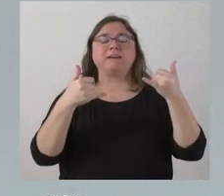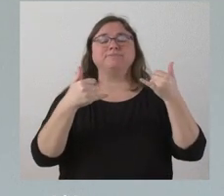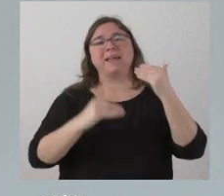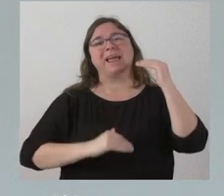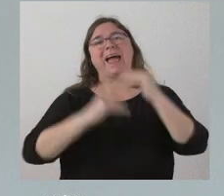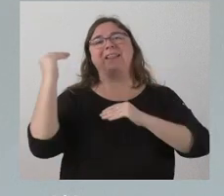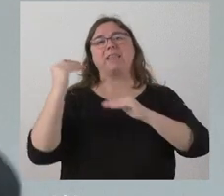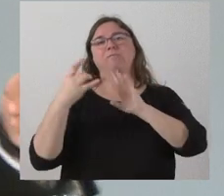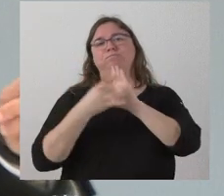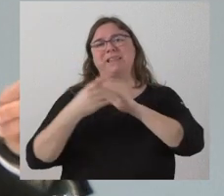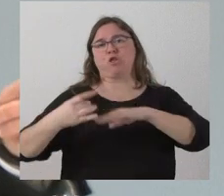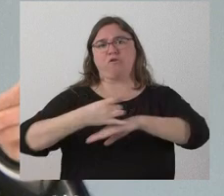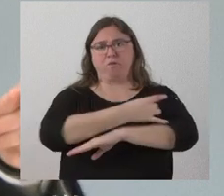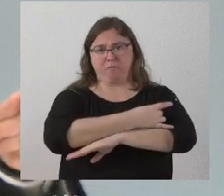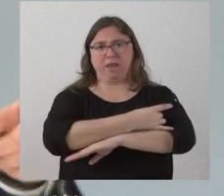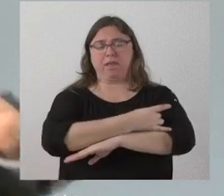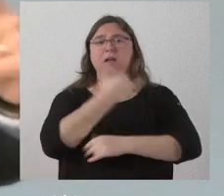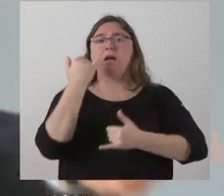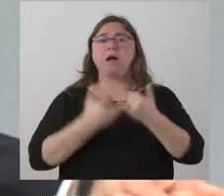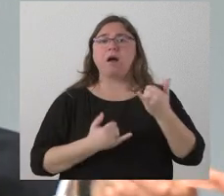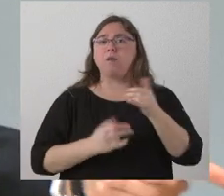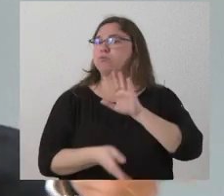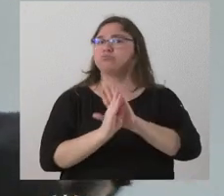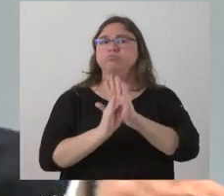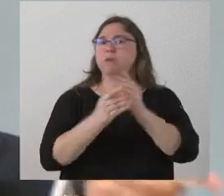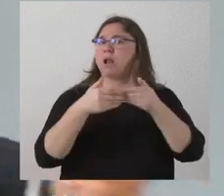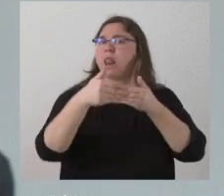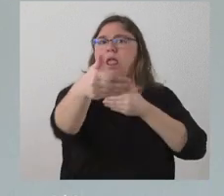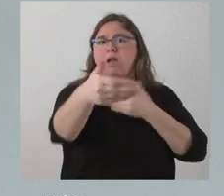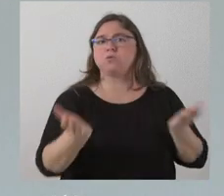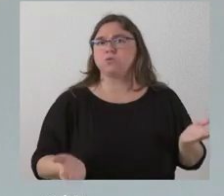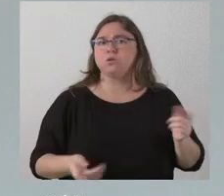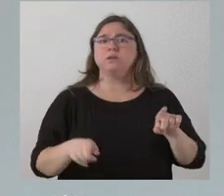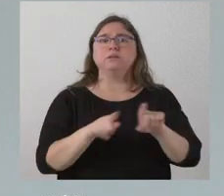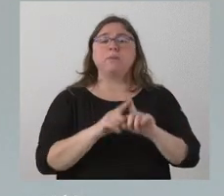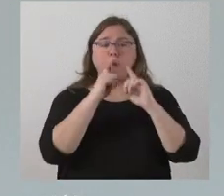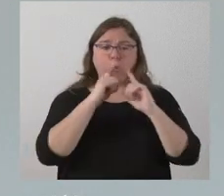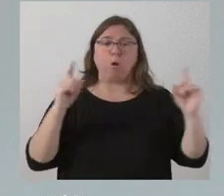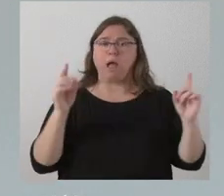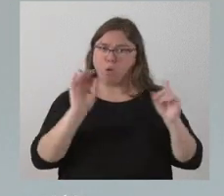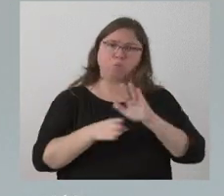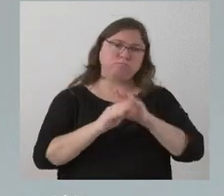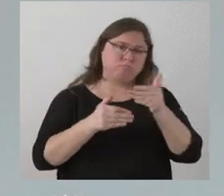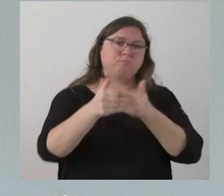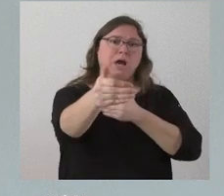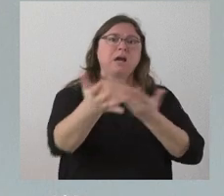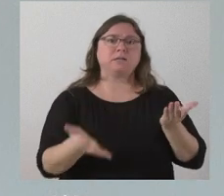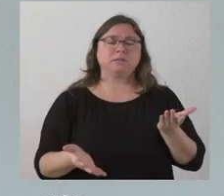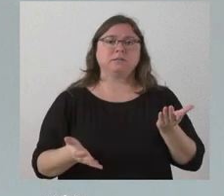ferroviarias van a ser con carácter de continuidad, más allá, por tanto, de un solo ejercicio, más allá del